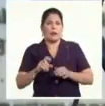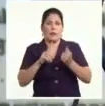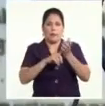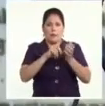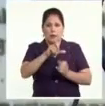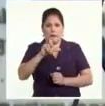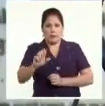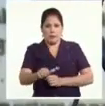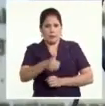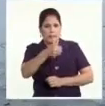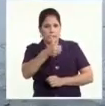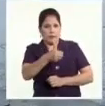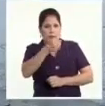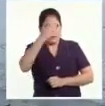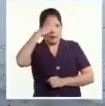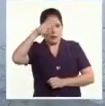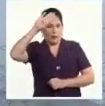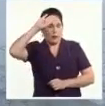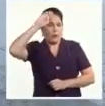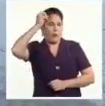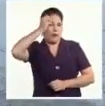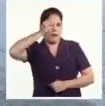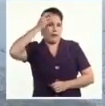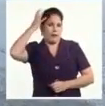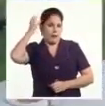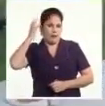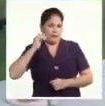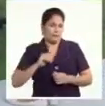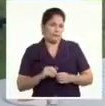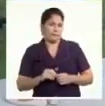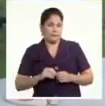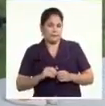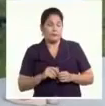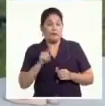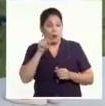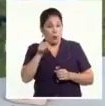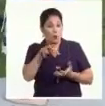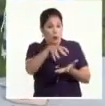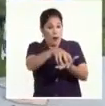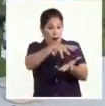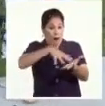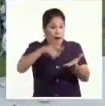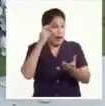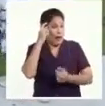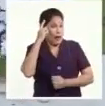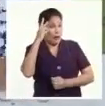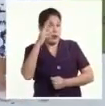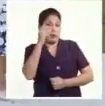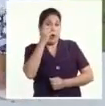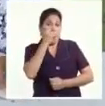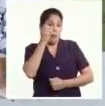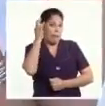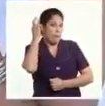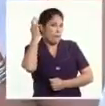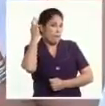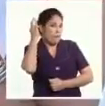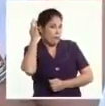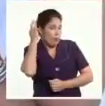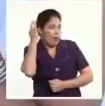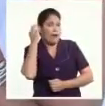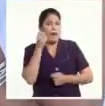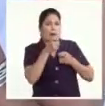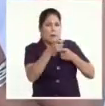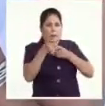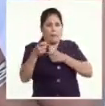del Partido y Presidente de la República, Miguel Díaz Canel Bermúdez. En el sitio que recuerda el heroísmo de hombres y mujeres durante la sublevación